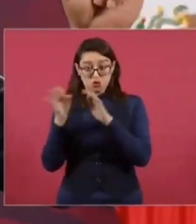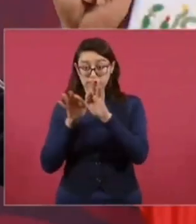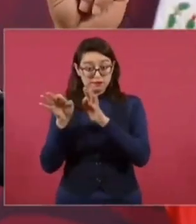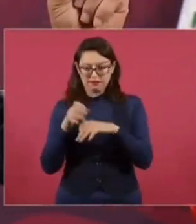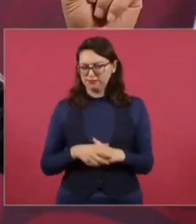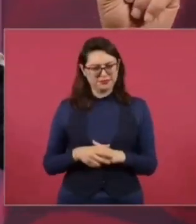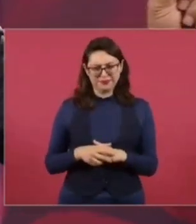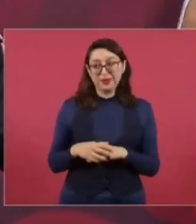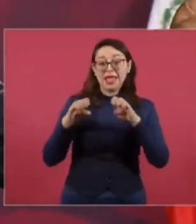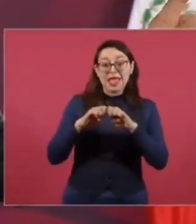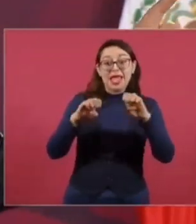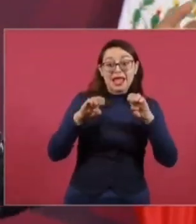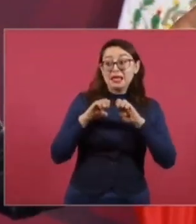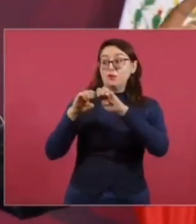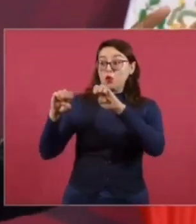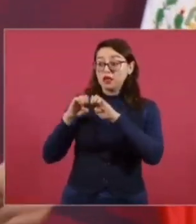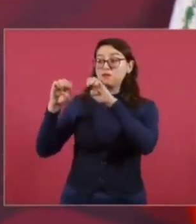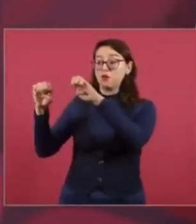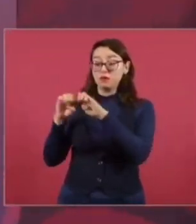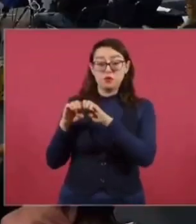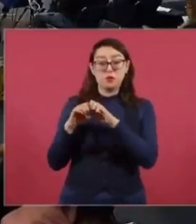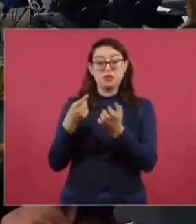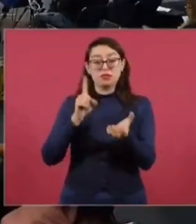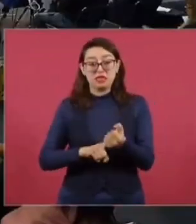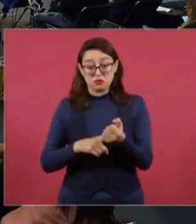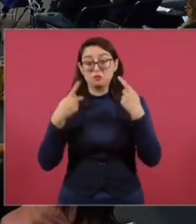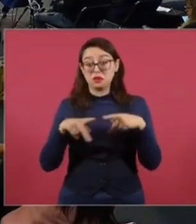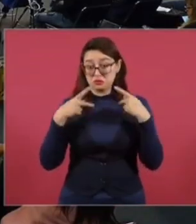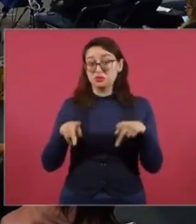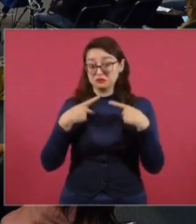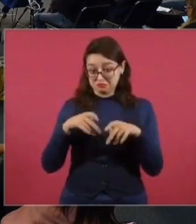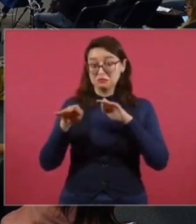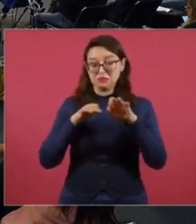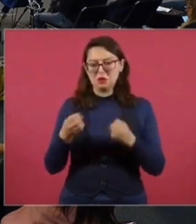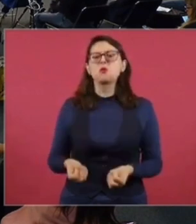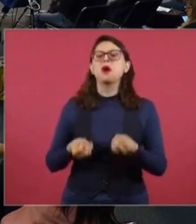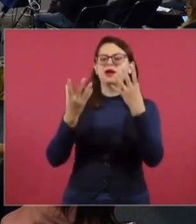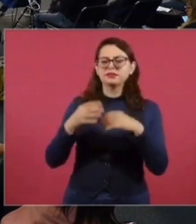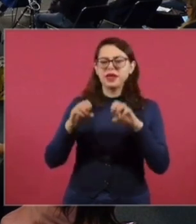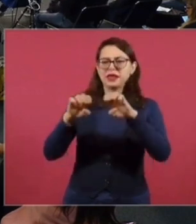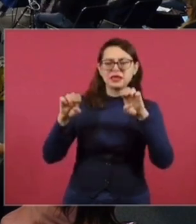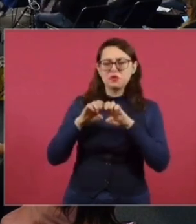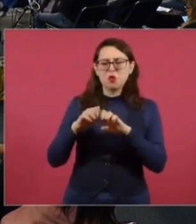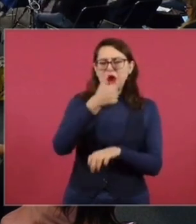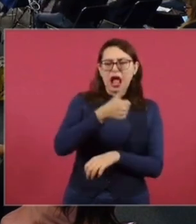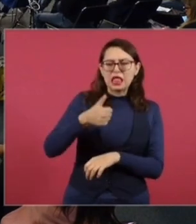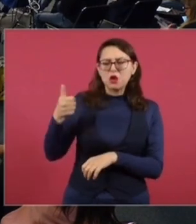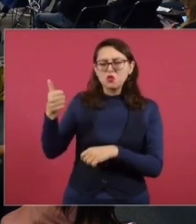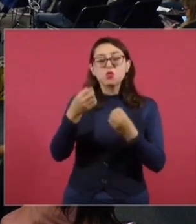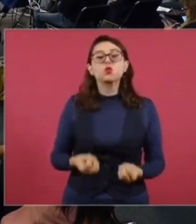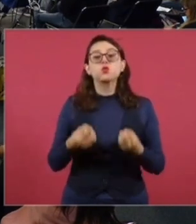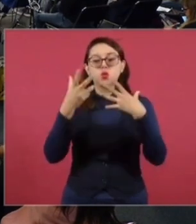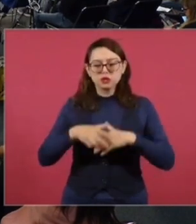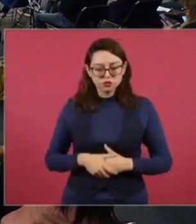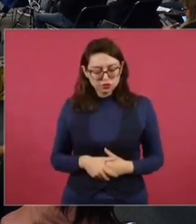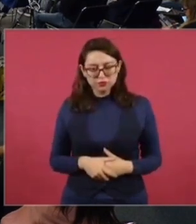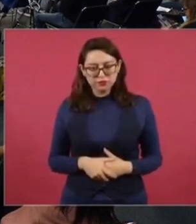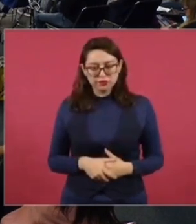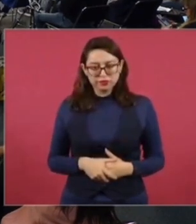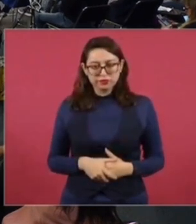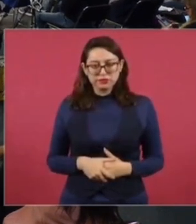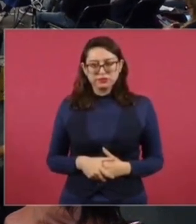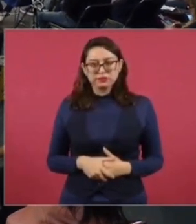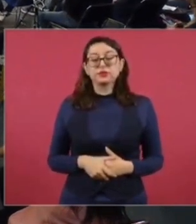proyectistas. ¿Cómo está ese abogado? A ver, ¿cuánto tiene un ministro de apoyo? ¿Cuántos elementos tiene?